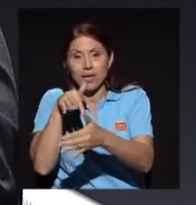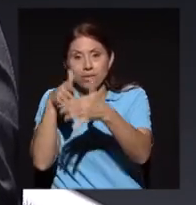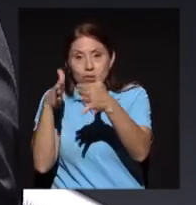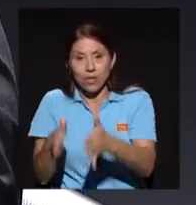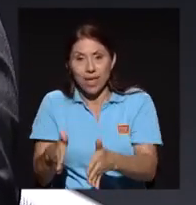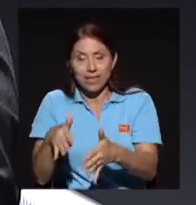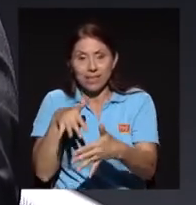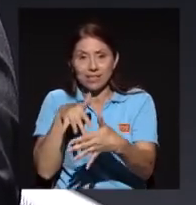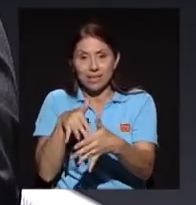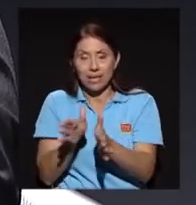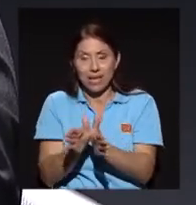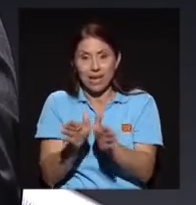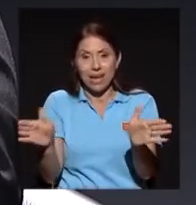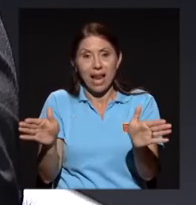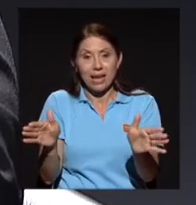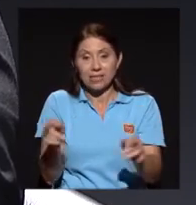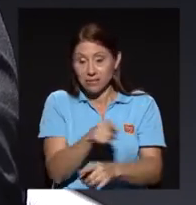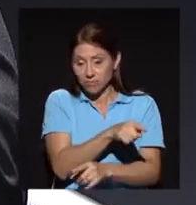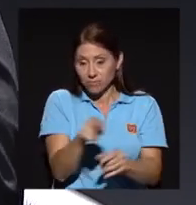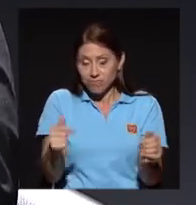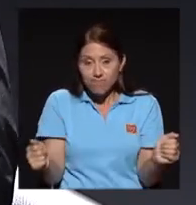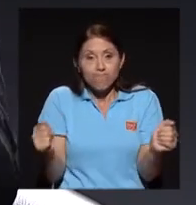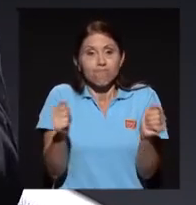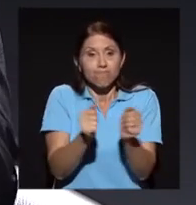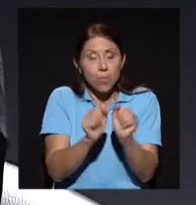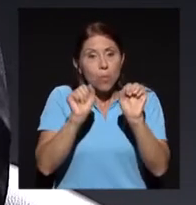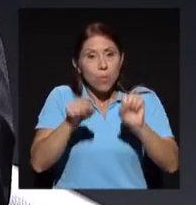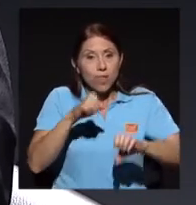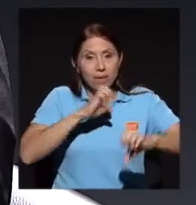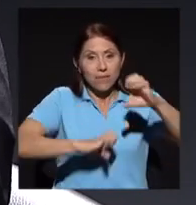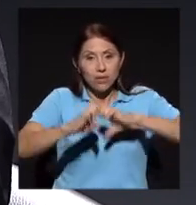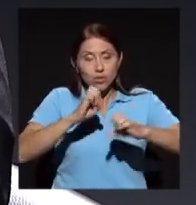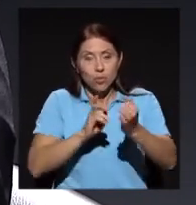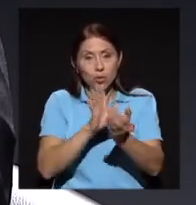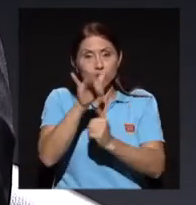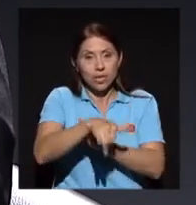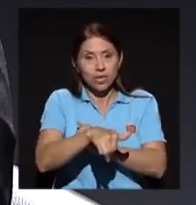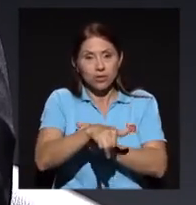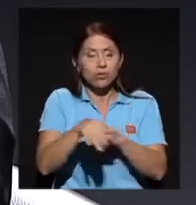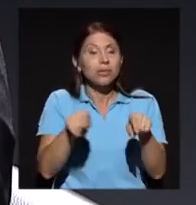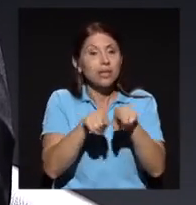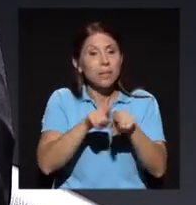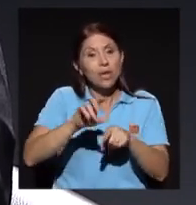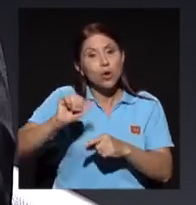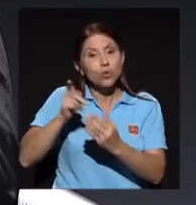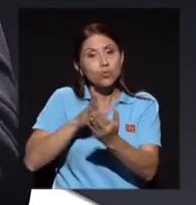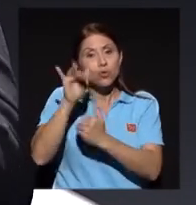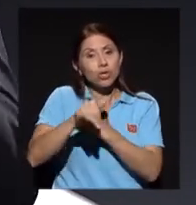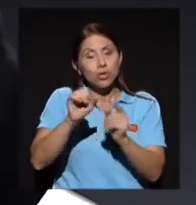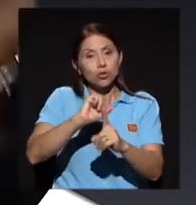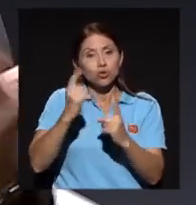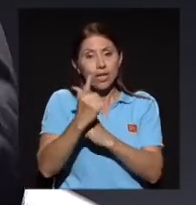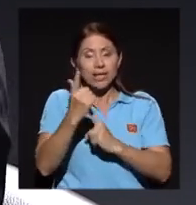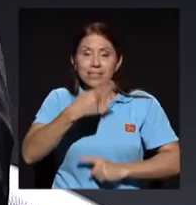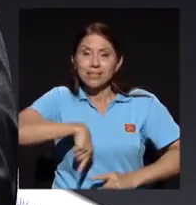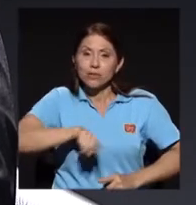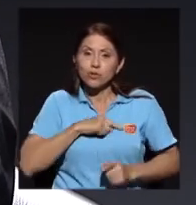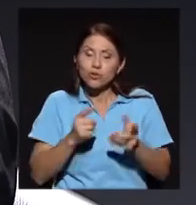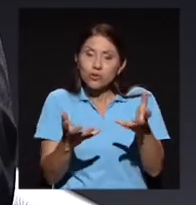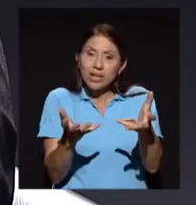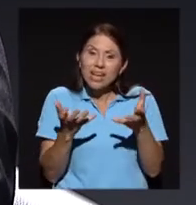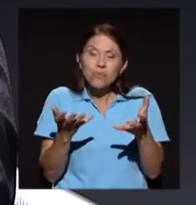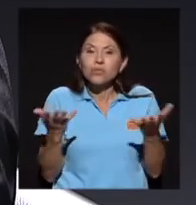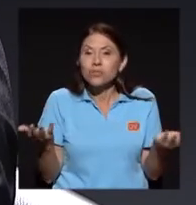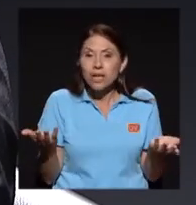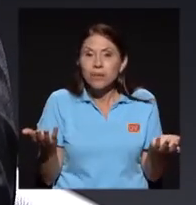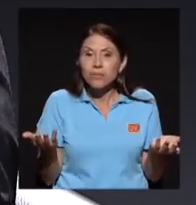capacidad de evaluación de proyectos y de otros proyectos sociales, una de las cosas que queremos impulsar es aportarle más